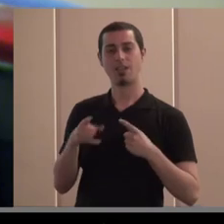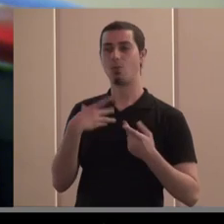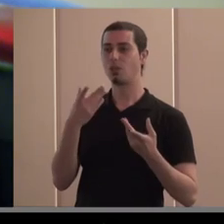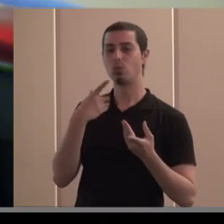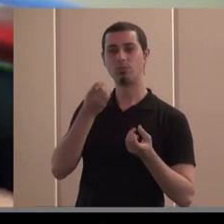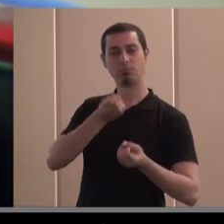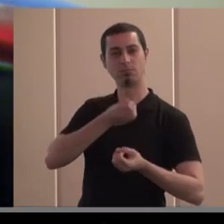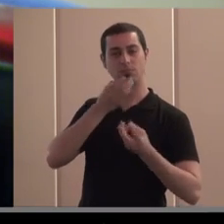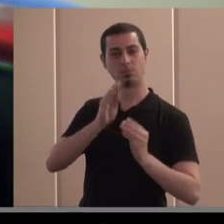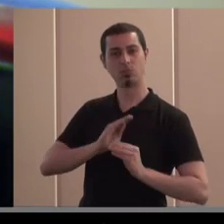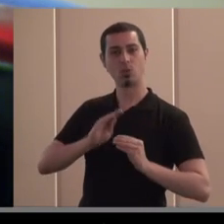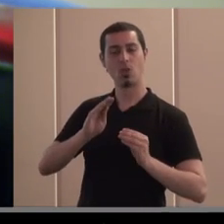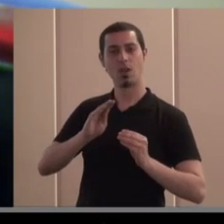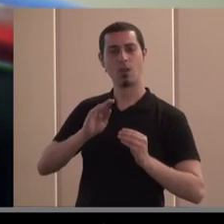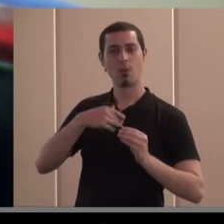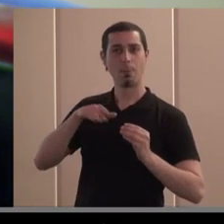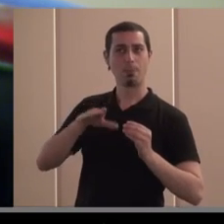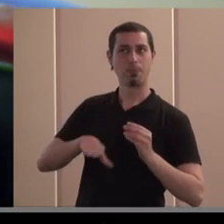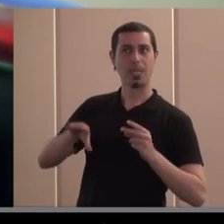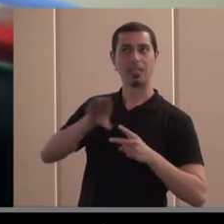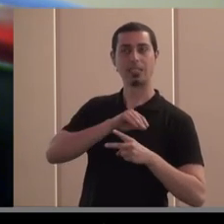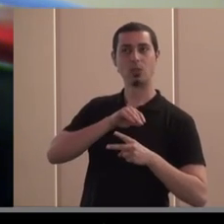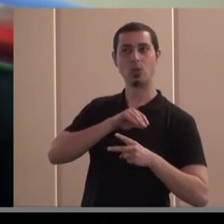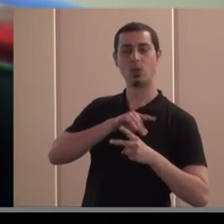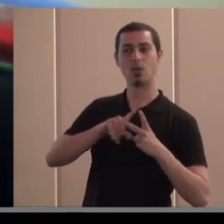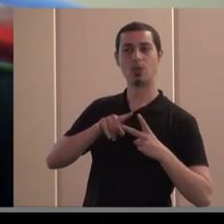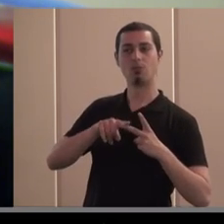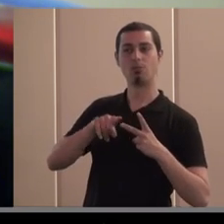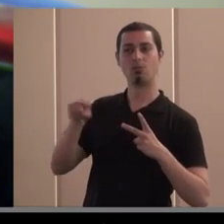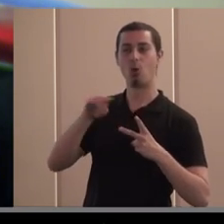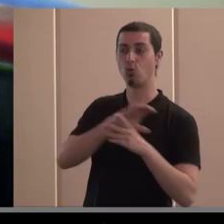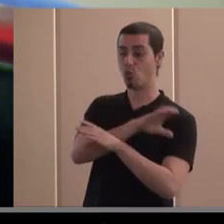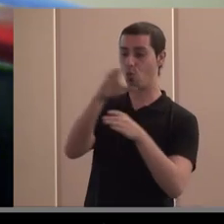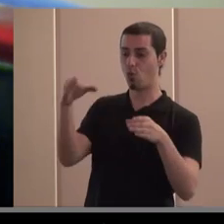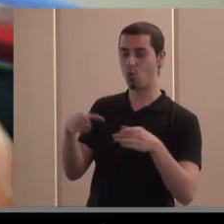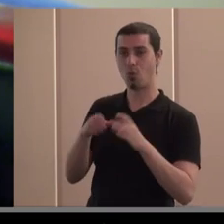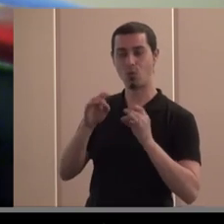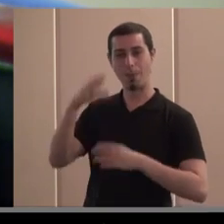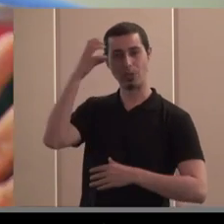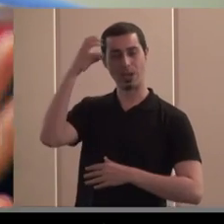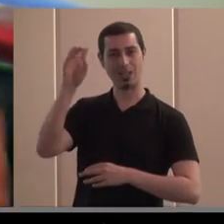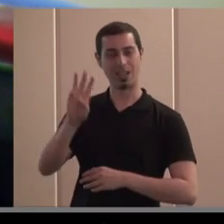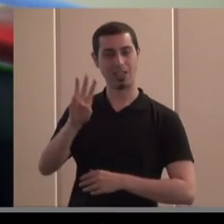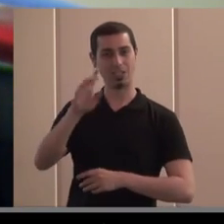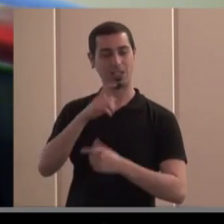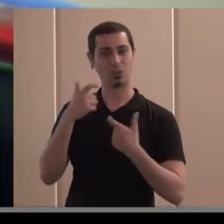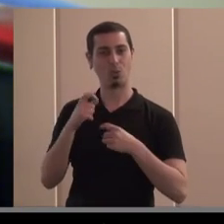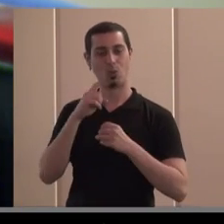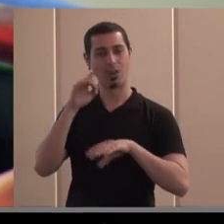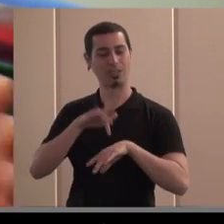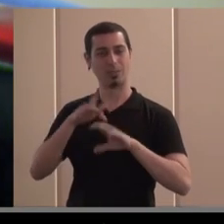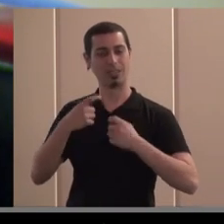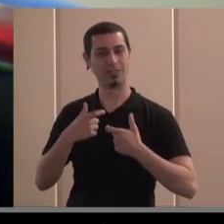tenéis entiendo que que las que os habéis agrupado como patronal del tercer sector por esa sensibilidad diferente